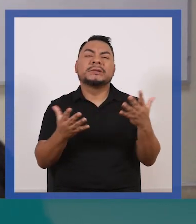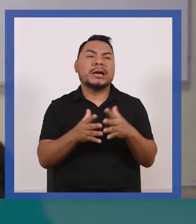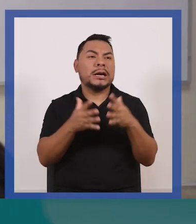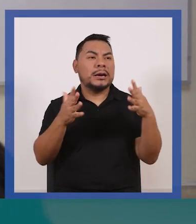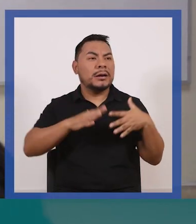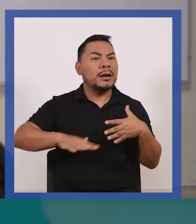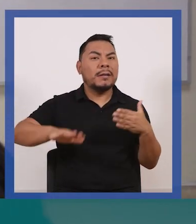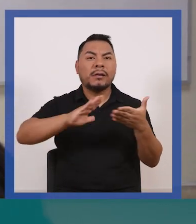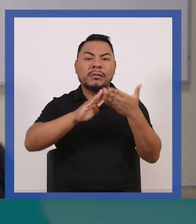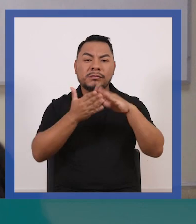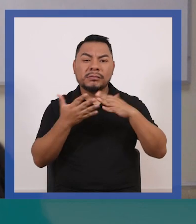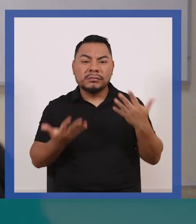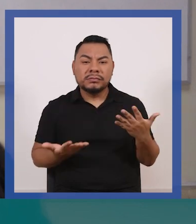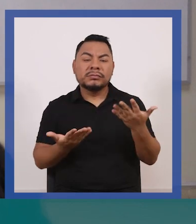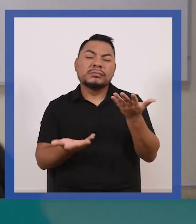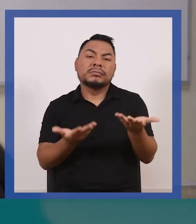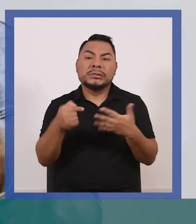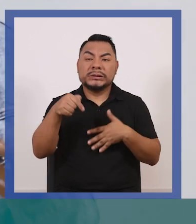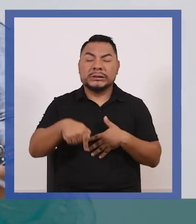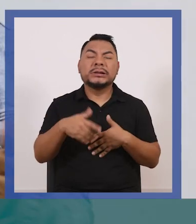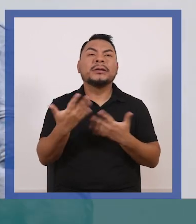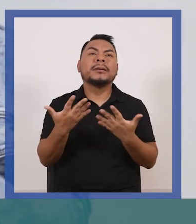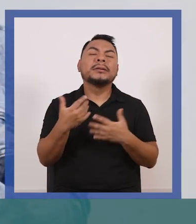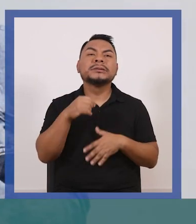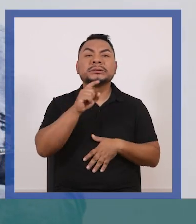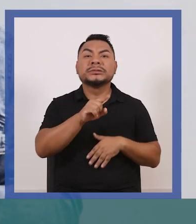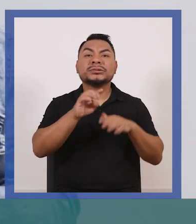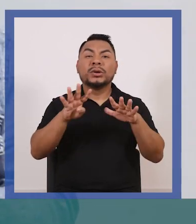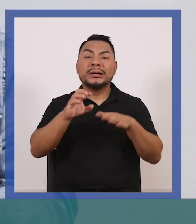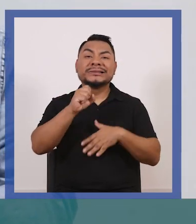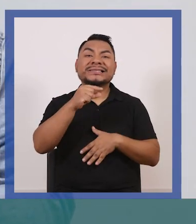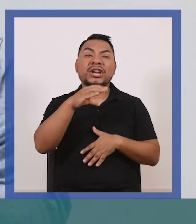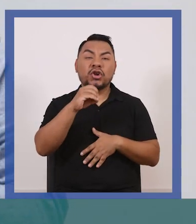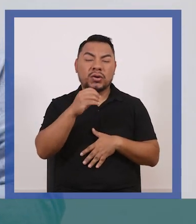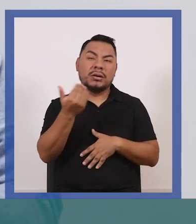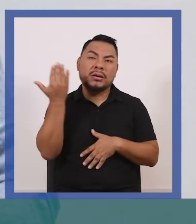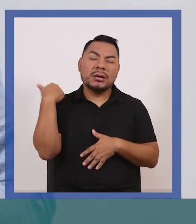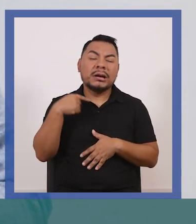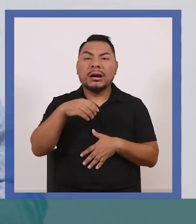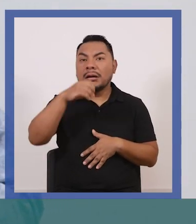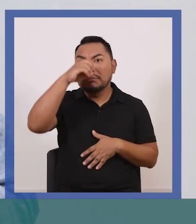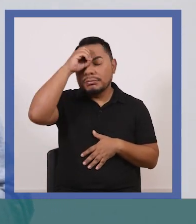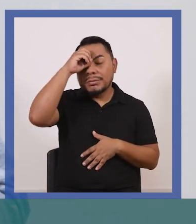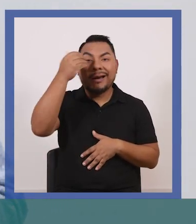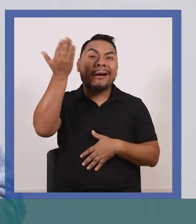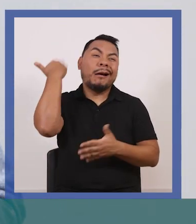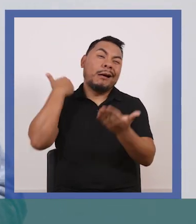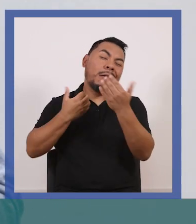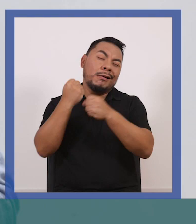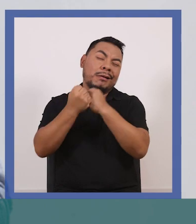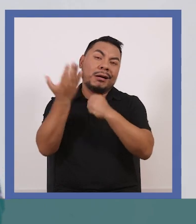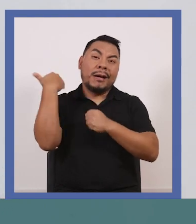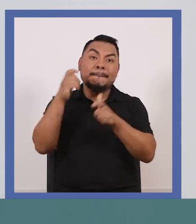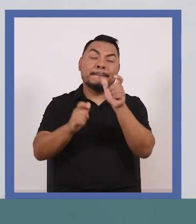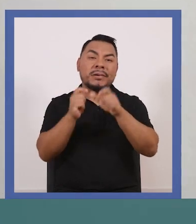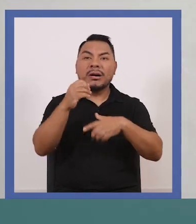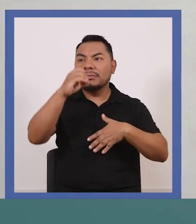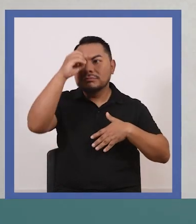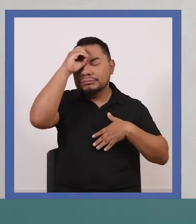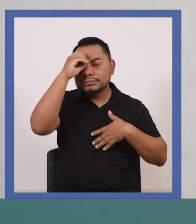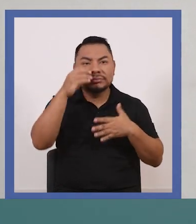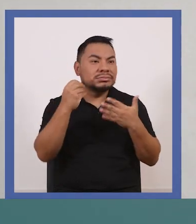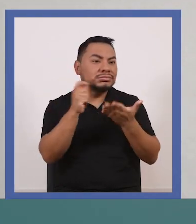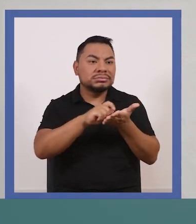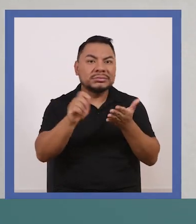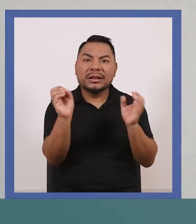parte de la población, por lo menos en el siglo XIX, fue analfabeta. Entonces, cómo desarrollar